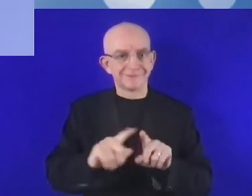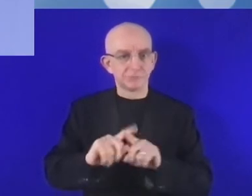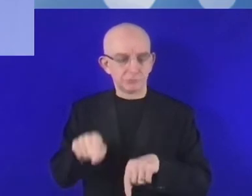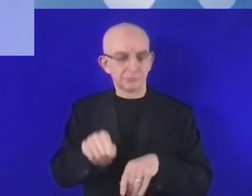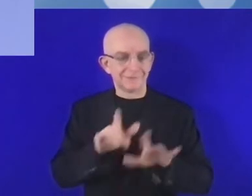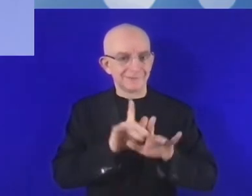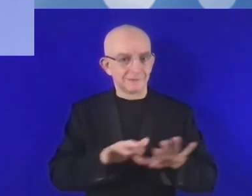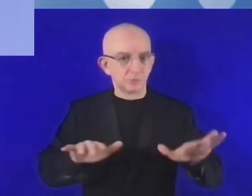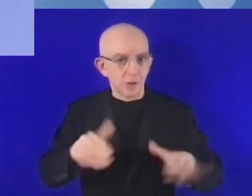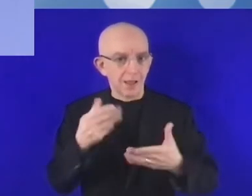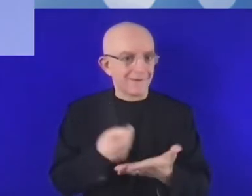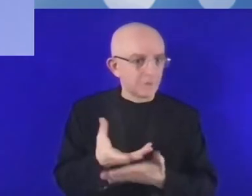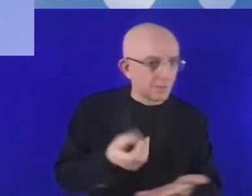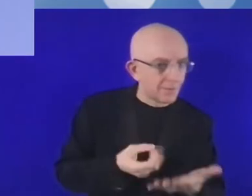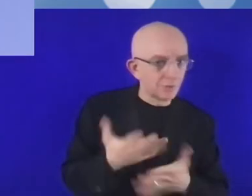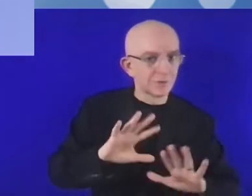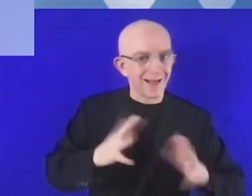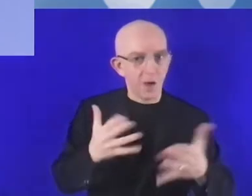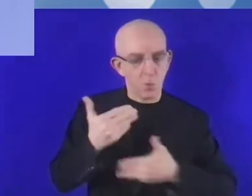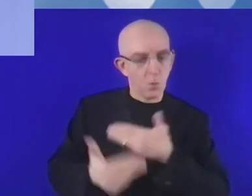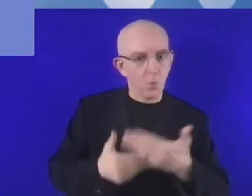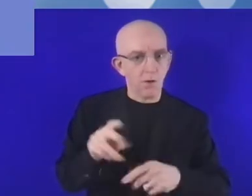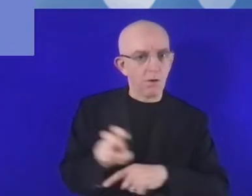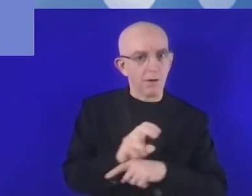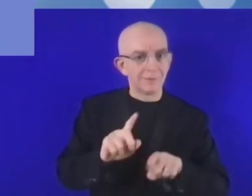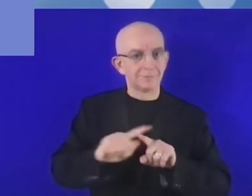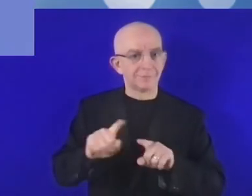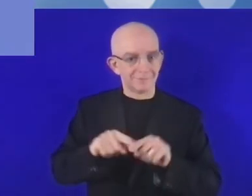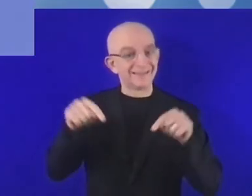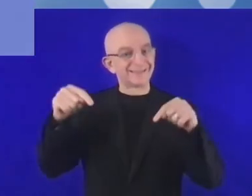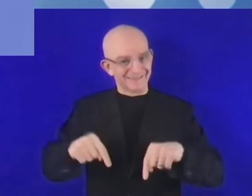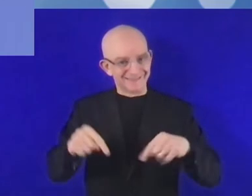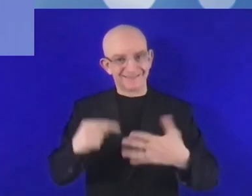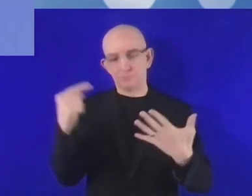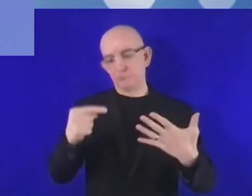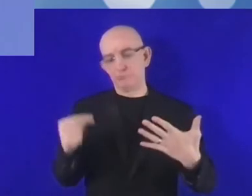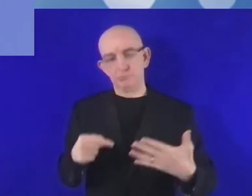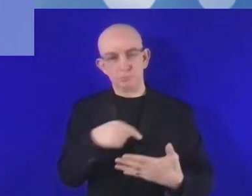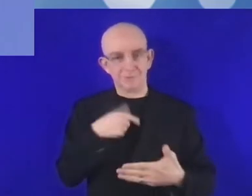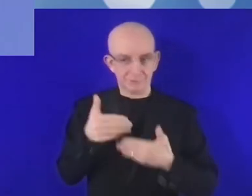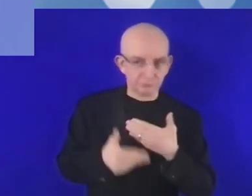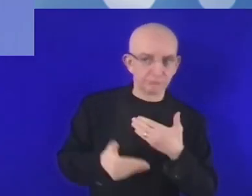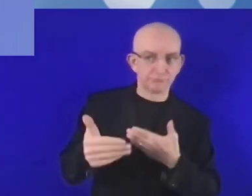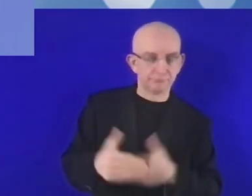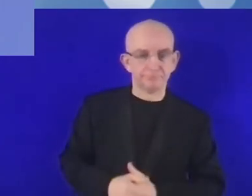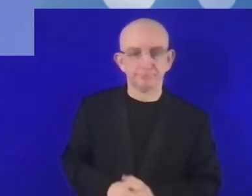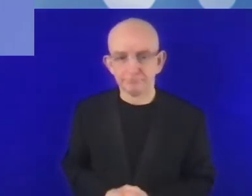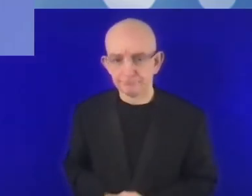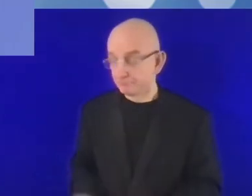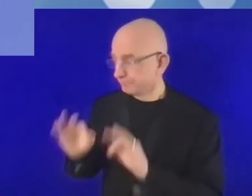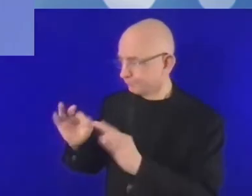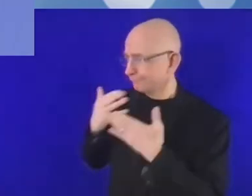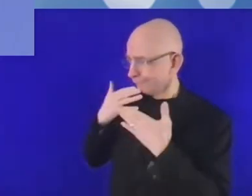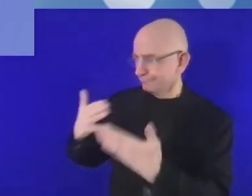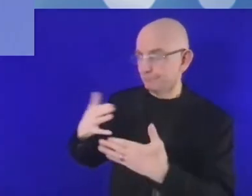desafíos que he identificado. Muchísimas gracias, señora ministra.